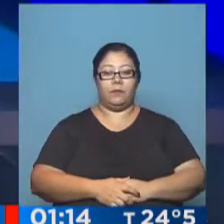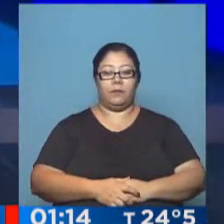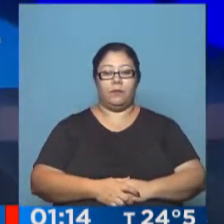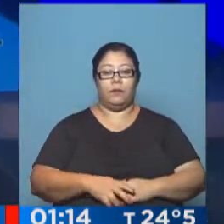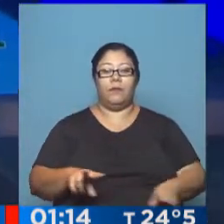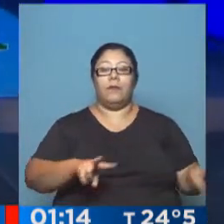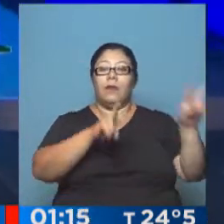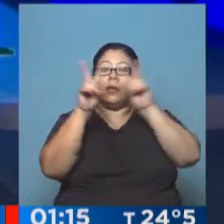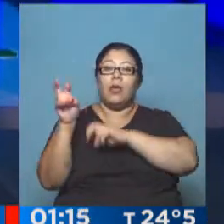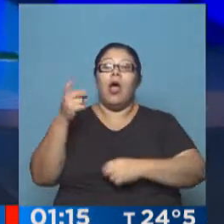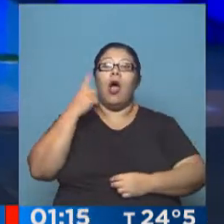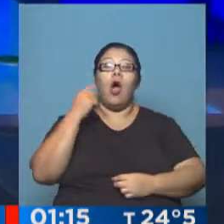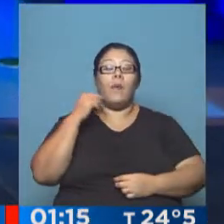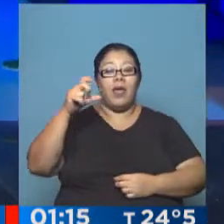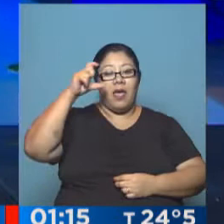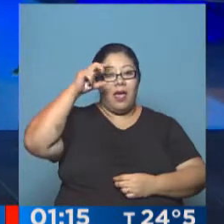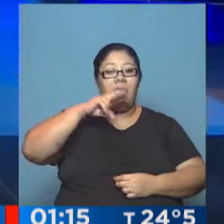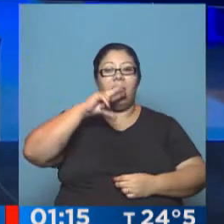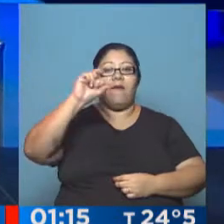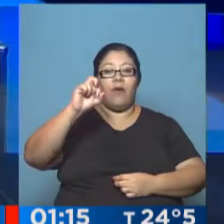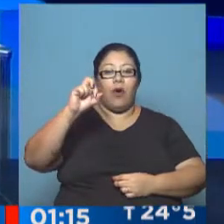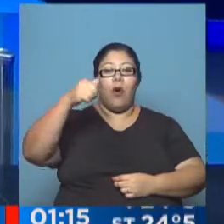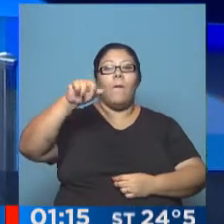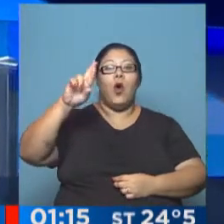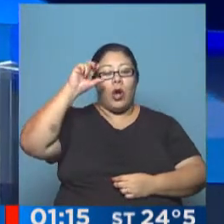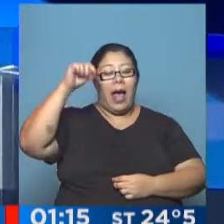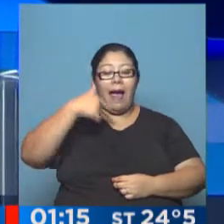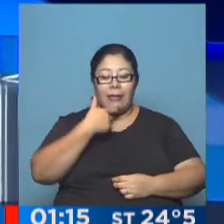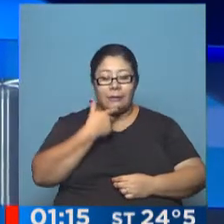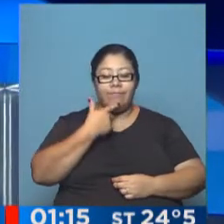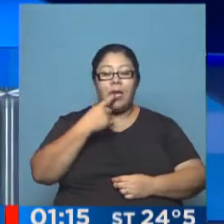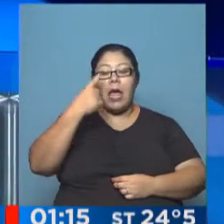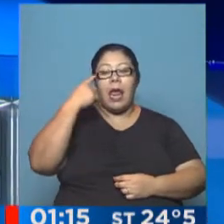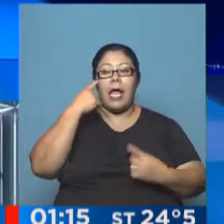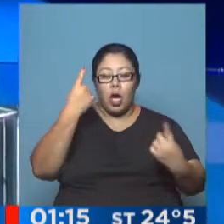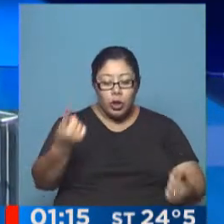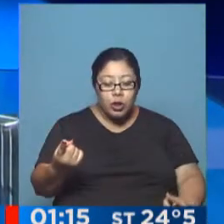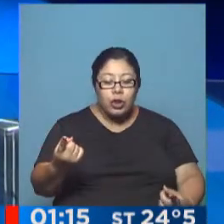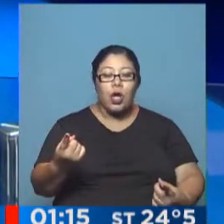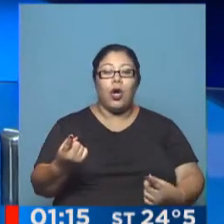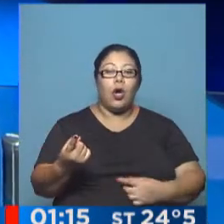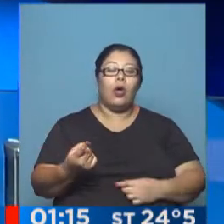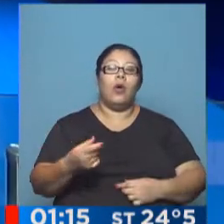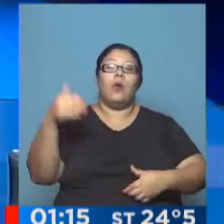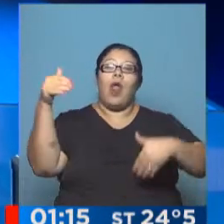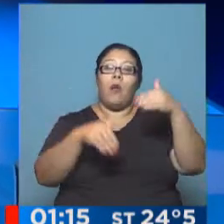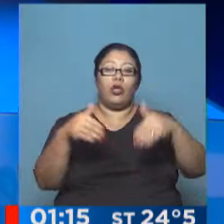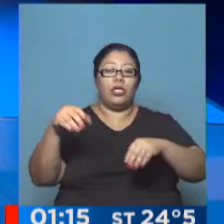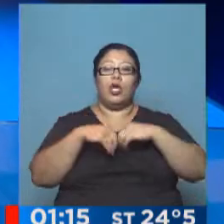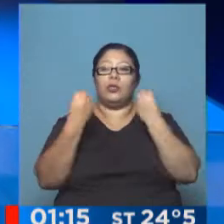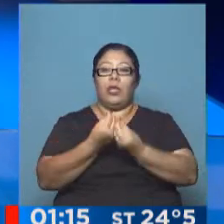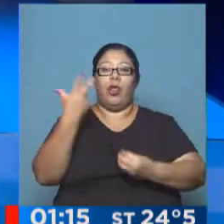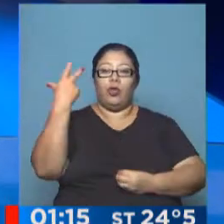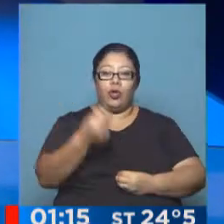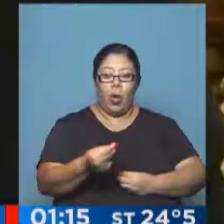Evo Morales reconoció el resultado favorable al no en el referendo que lo inhabilita a aspirar un nuevo